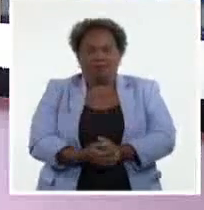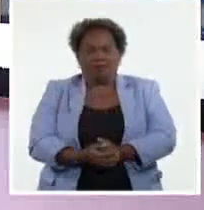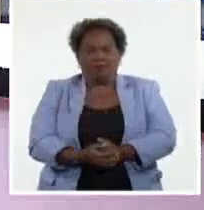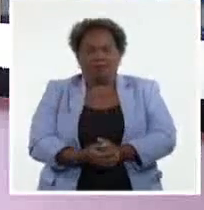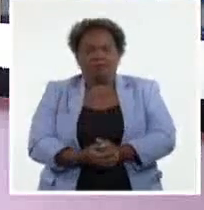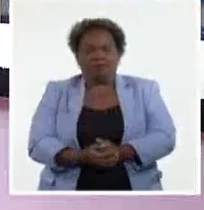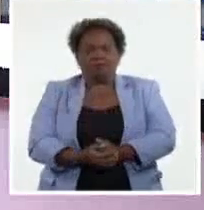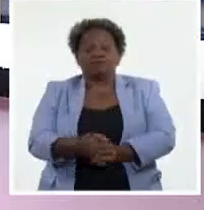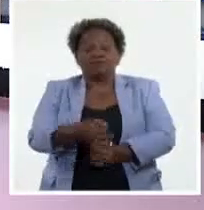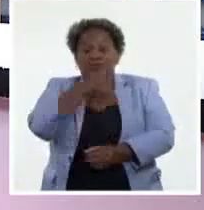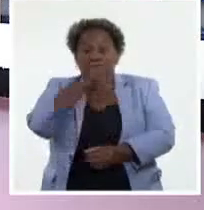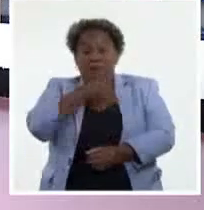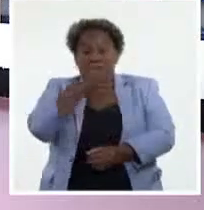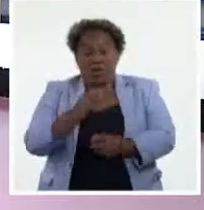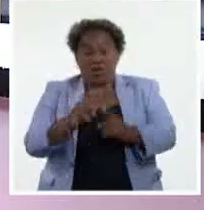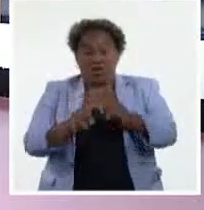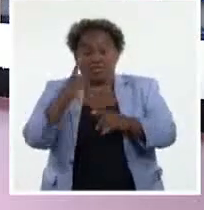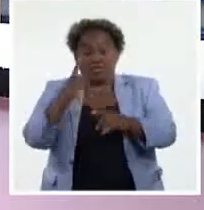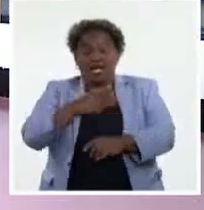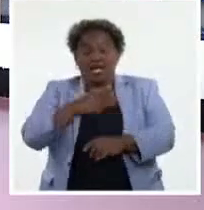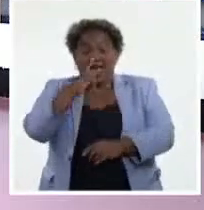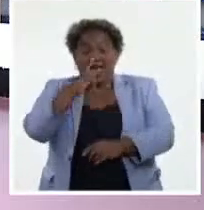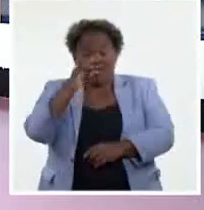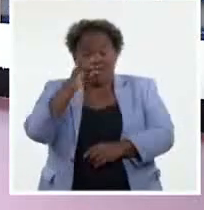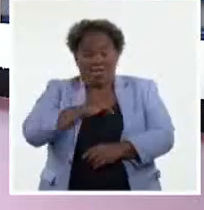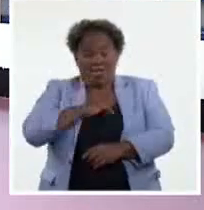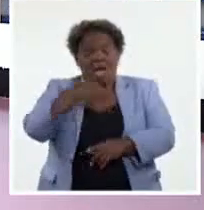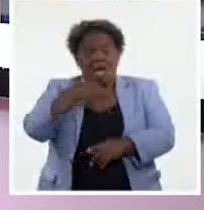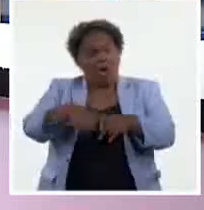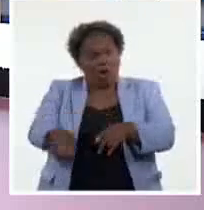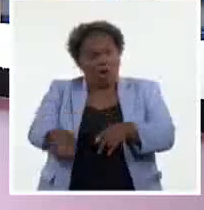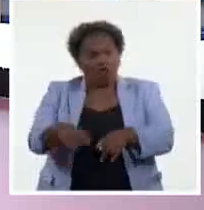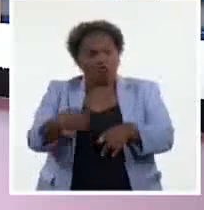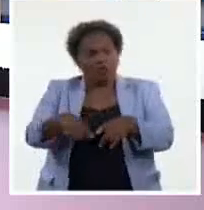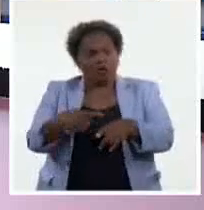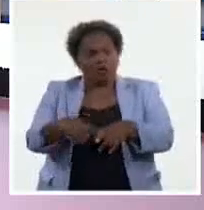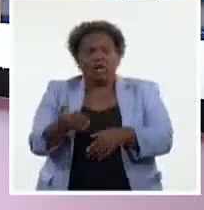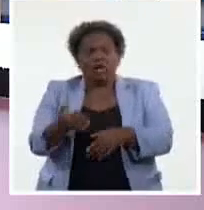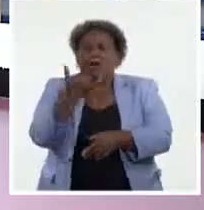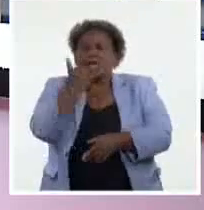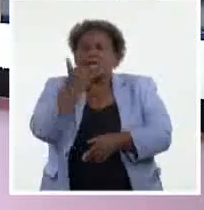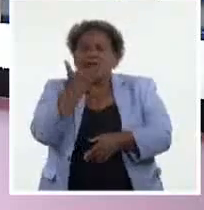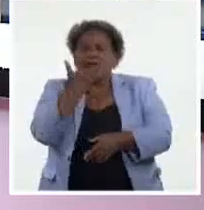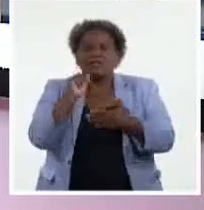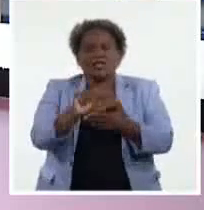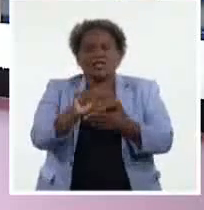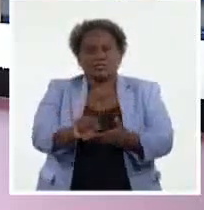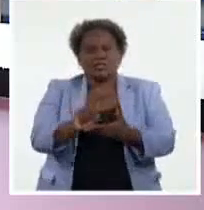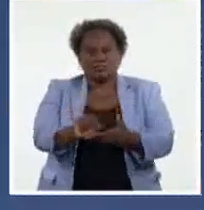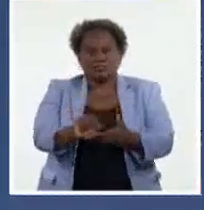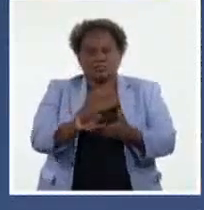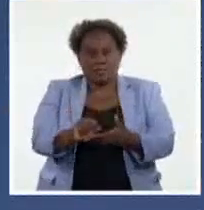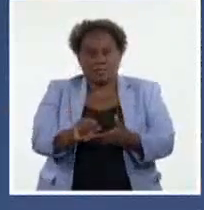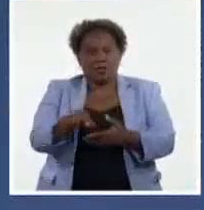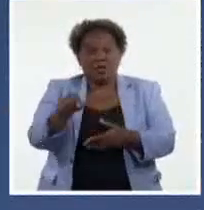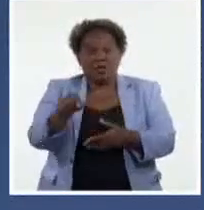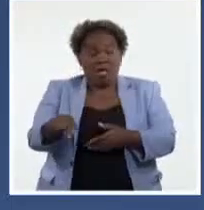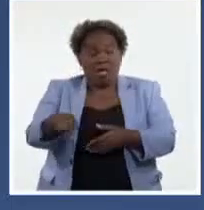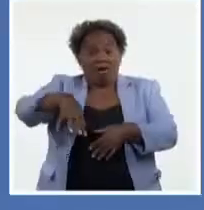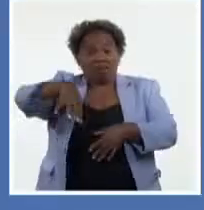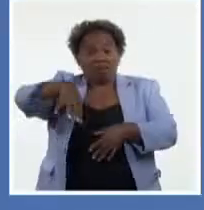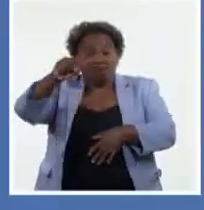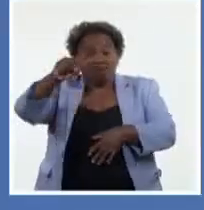Y según explicó Tania Velázquez, otro de los factores que influyó en el servicio fue la inestabilidad en el suministro eléctrico.